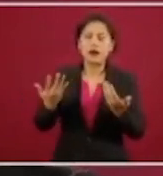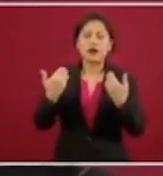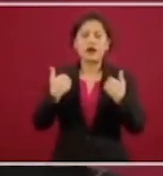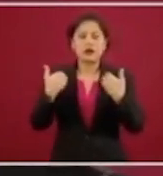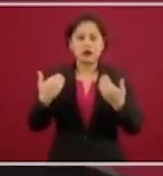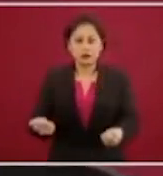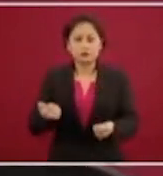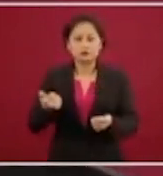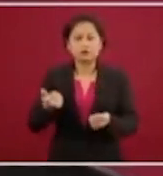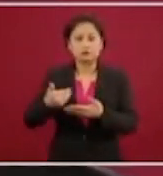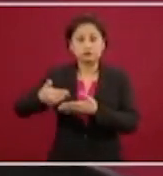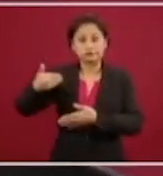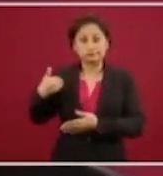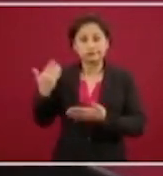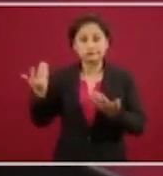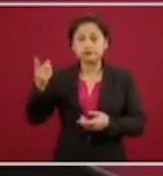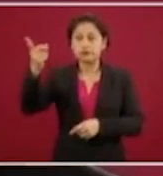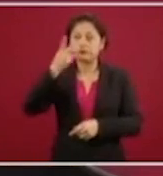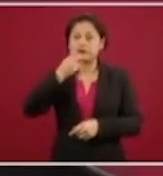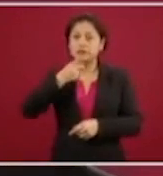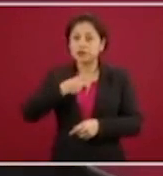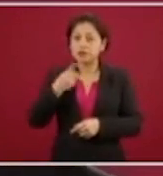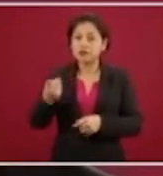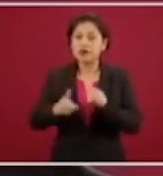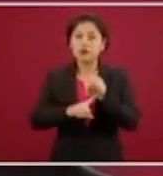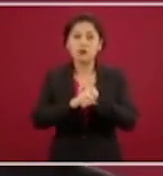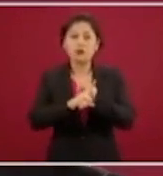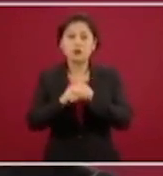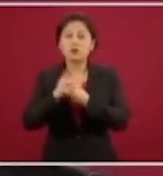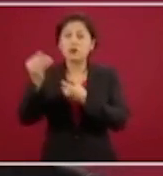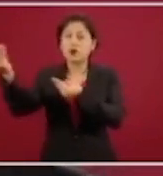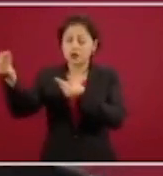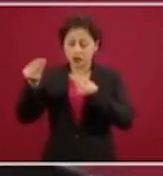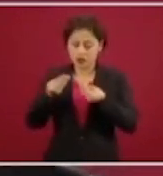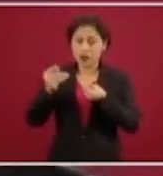nos dijeron que estábamos teniendo este problema, nos mandaron todo su material traducido al español.